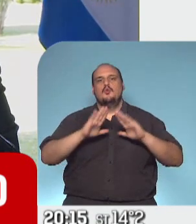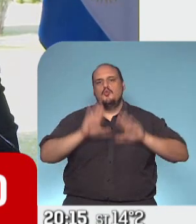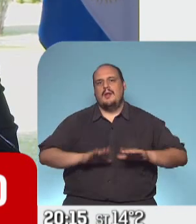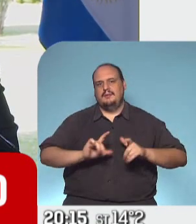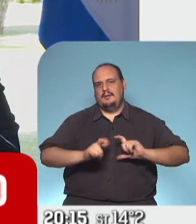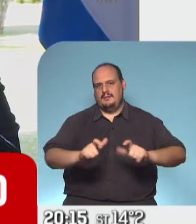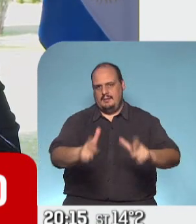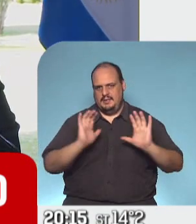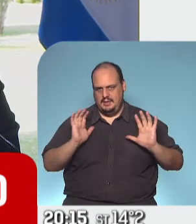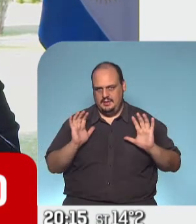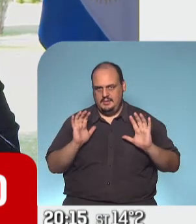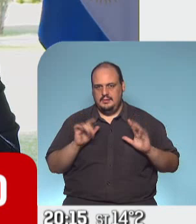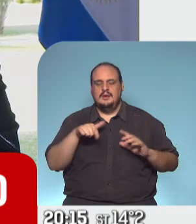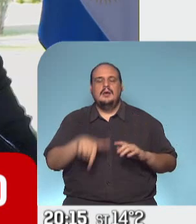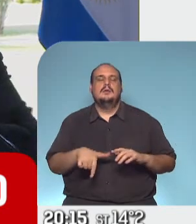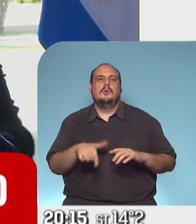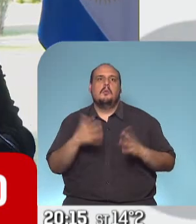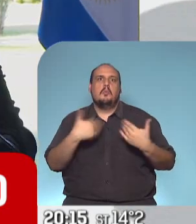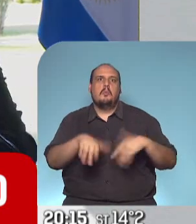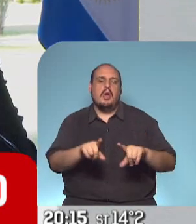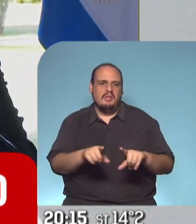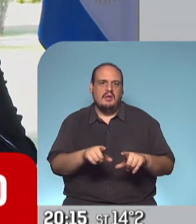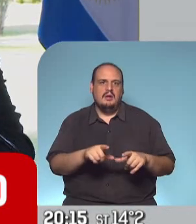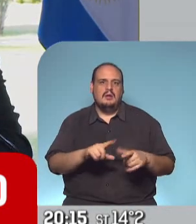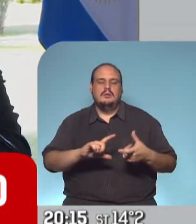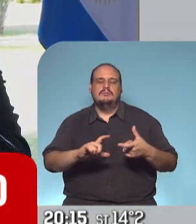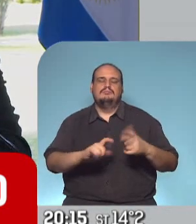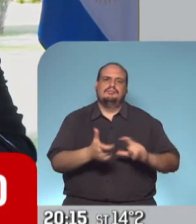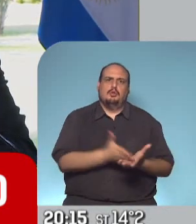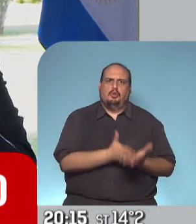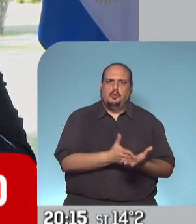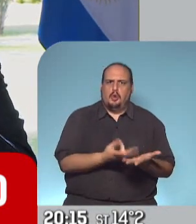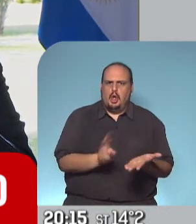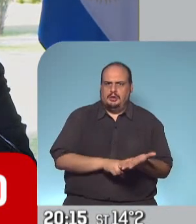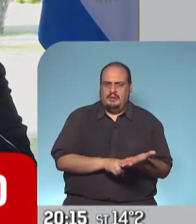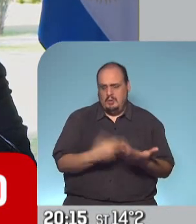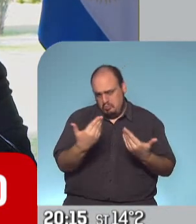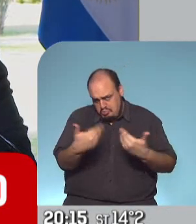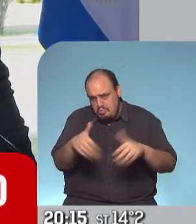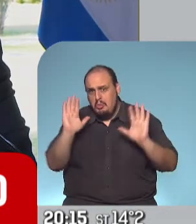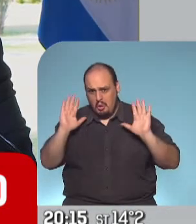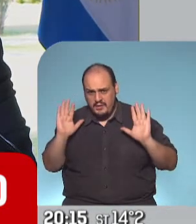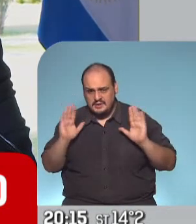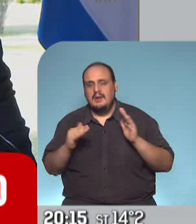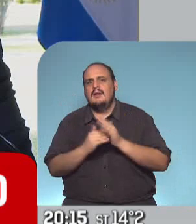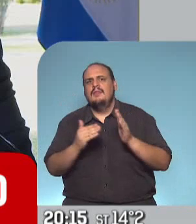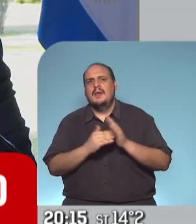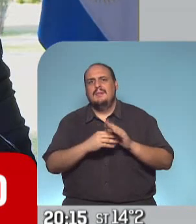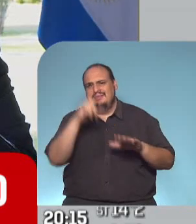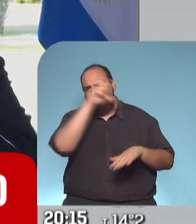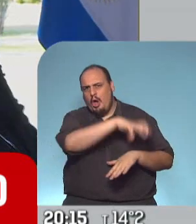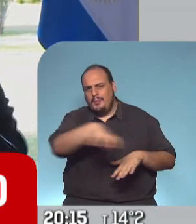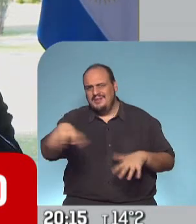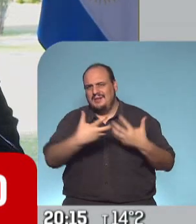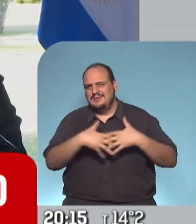que esto no implica que más adelante se pueda volver atrás, se puede llegar a volver atrás dependiendo de cómo sigue el sistema de salud.